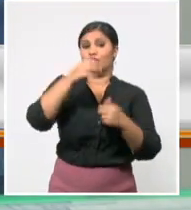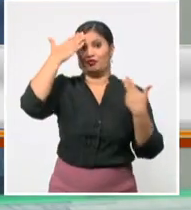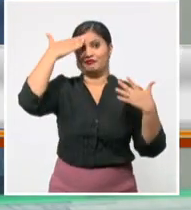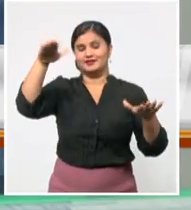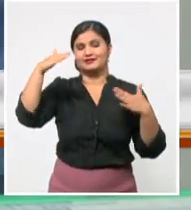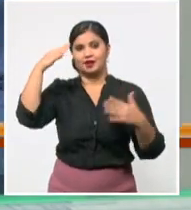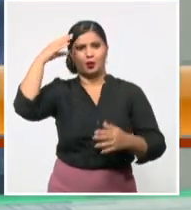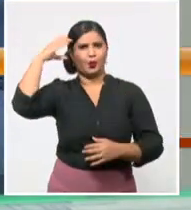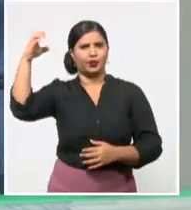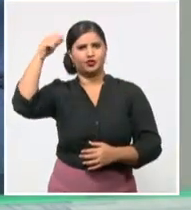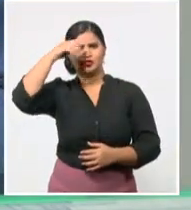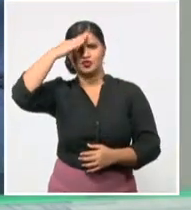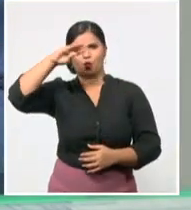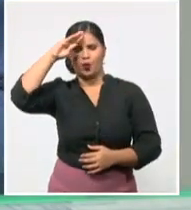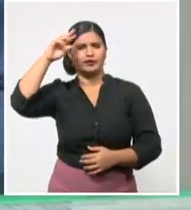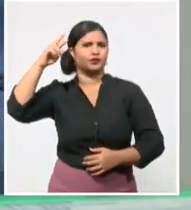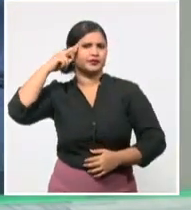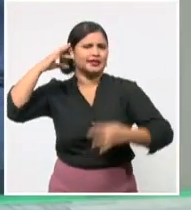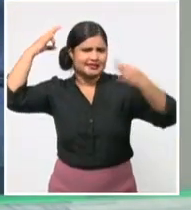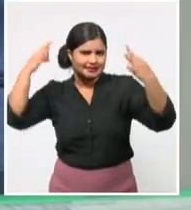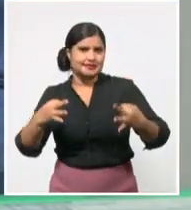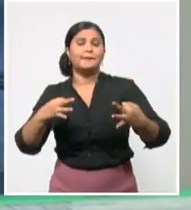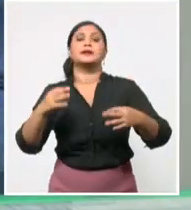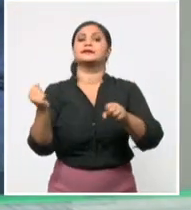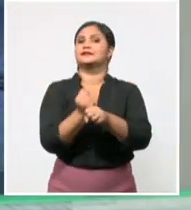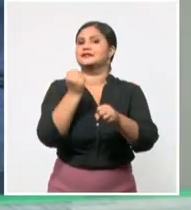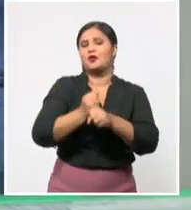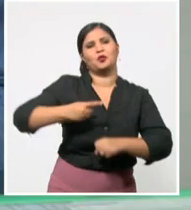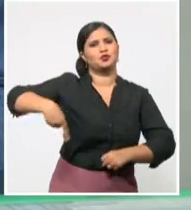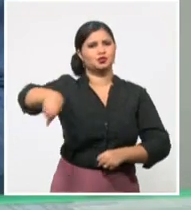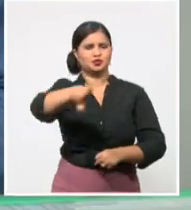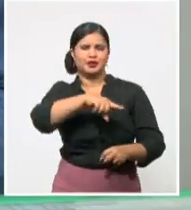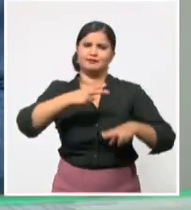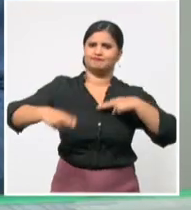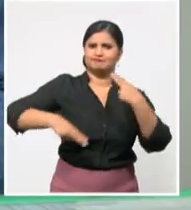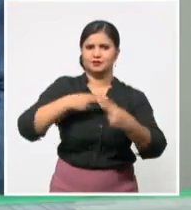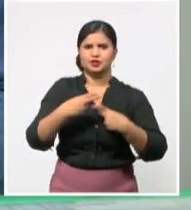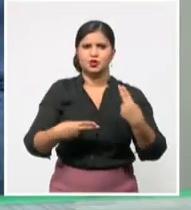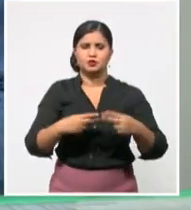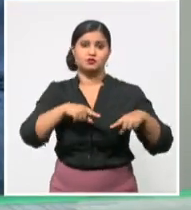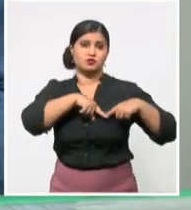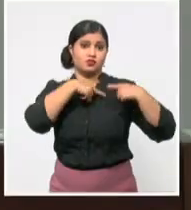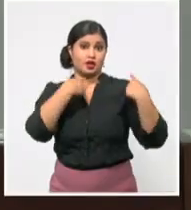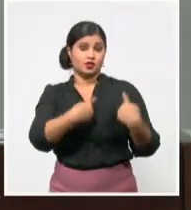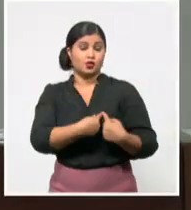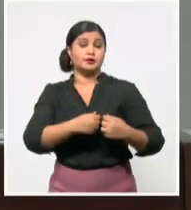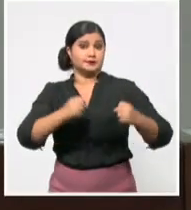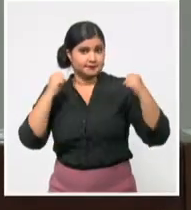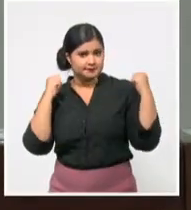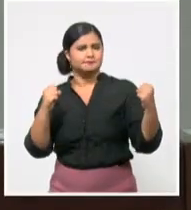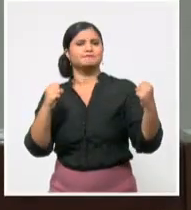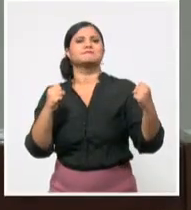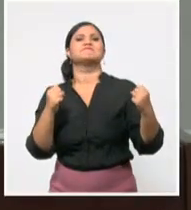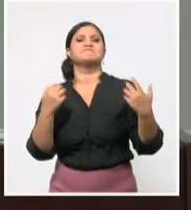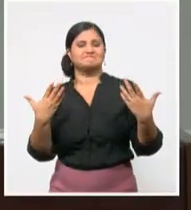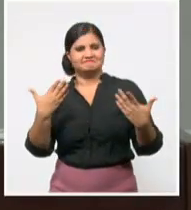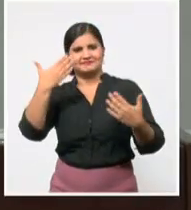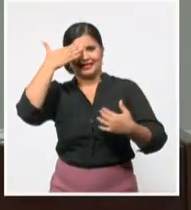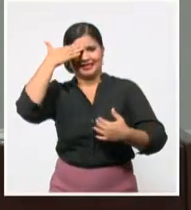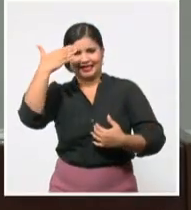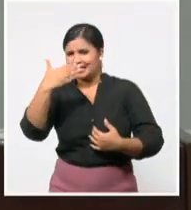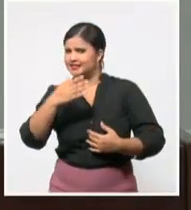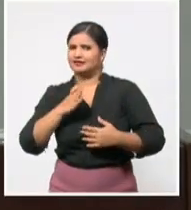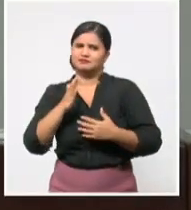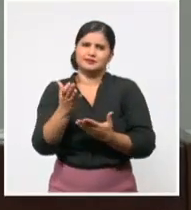gobierno y del pueblo cubano, el reconocimiento, la admiración, el respeto y el cariño que le tenemos por la magnífica labor